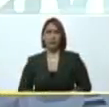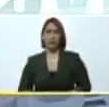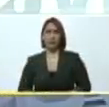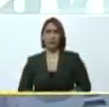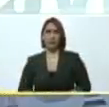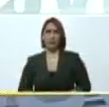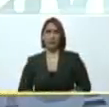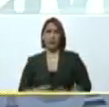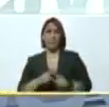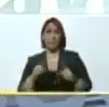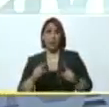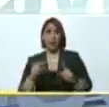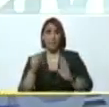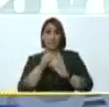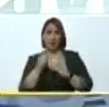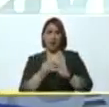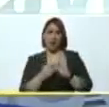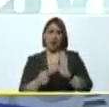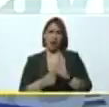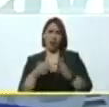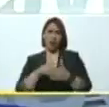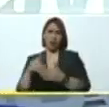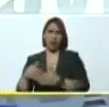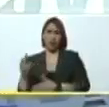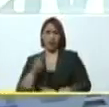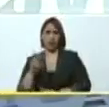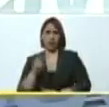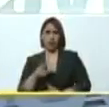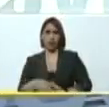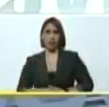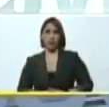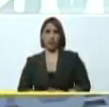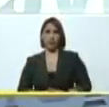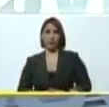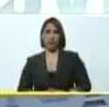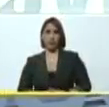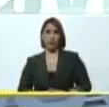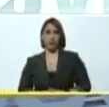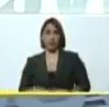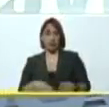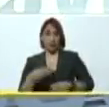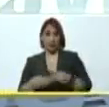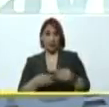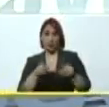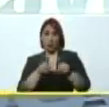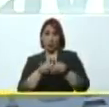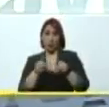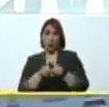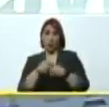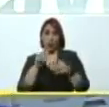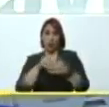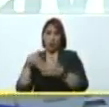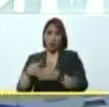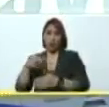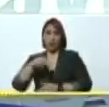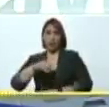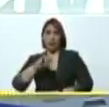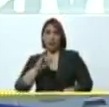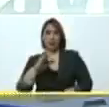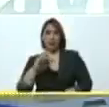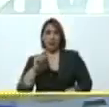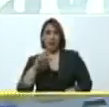para marcar las elecciones de Venezuela, así hicieron recientemente con las elecciones de Nicaragua,